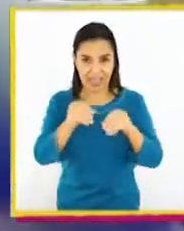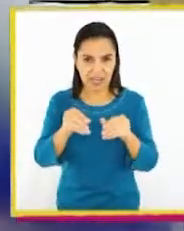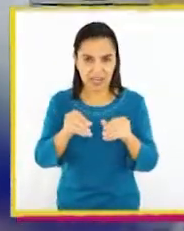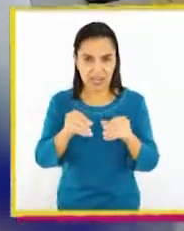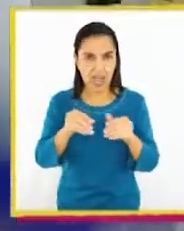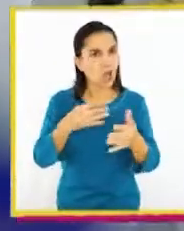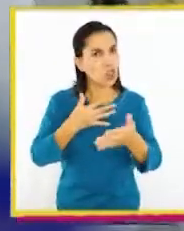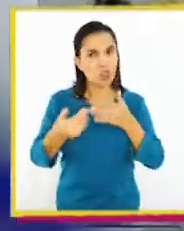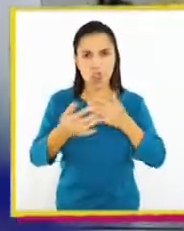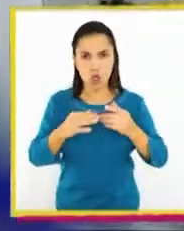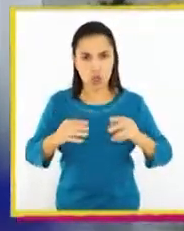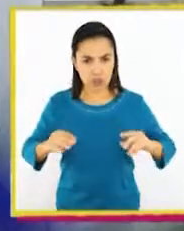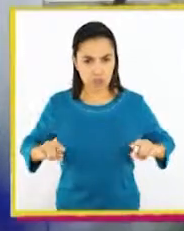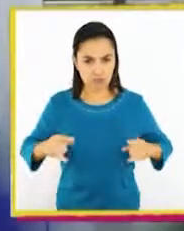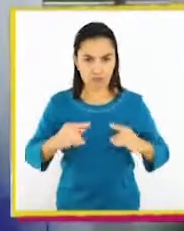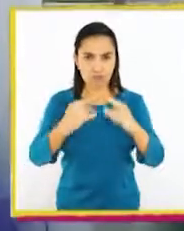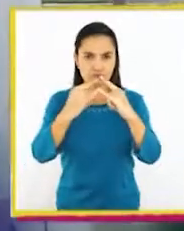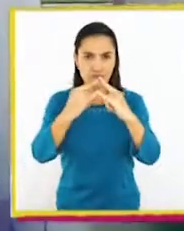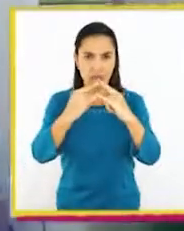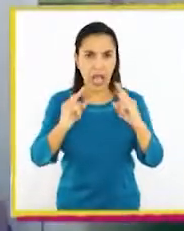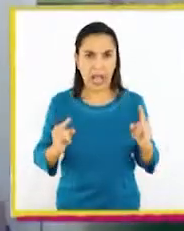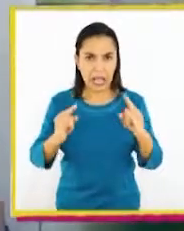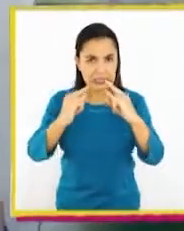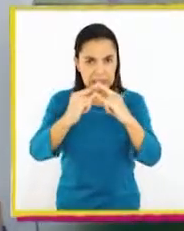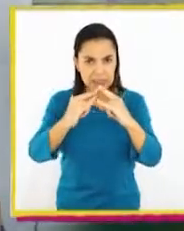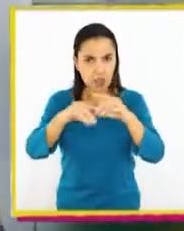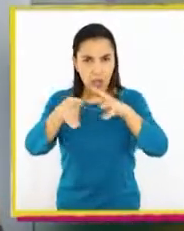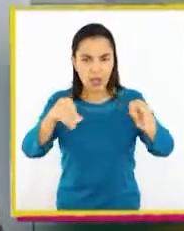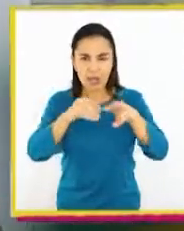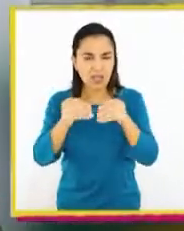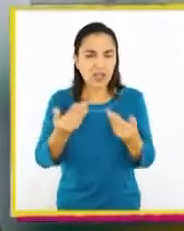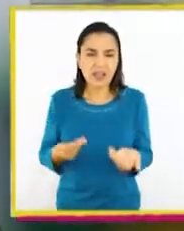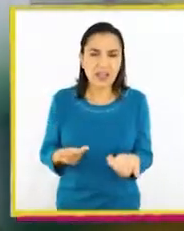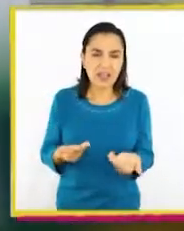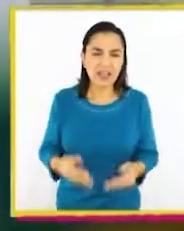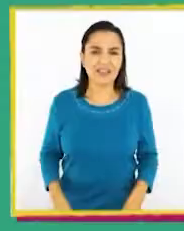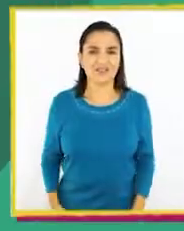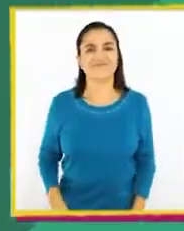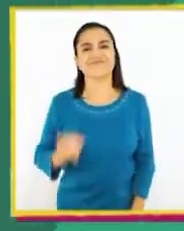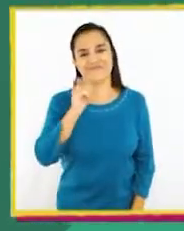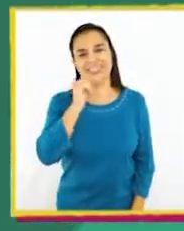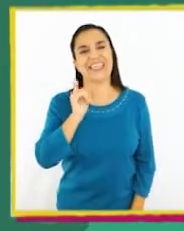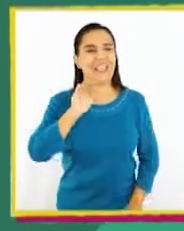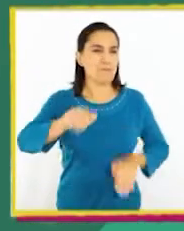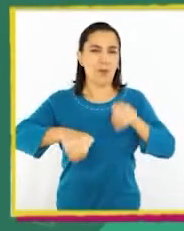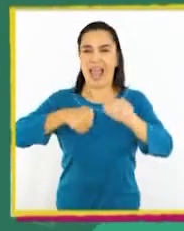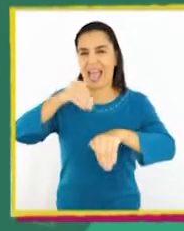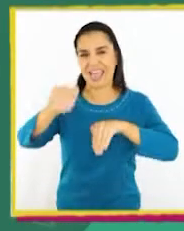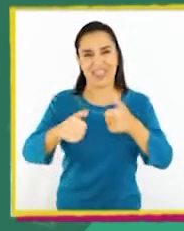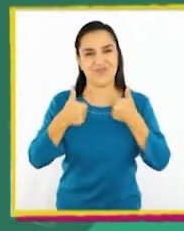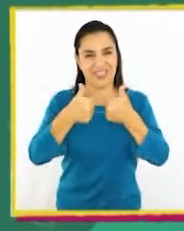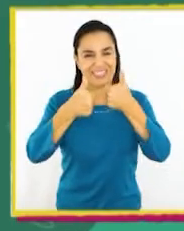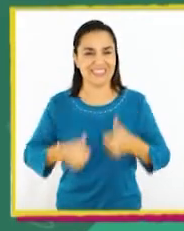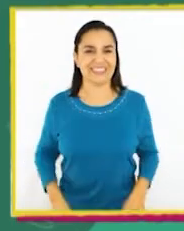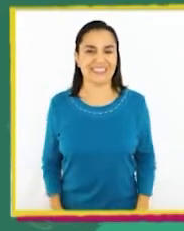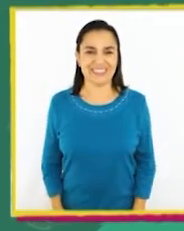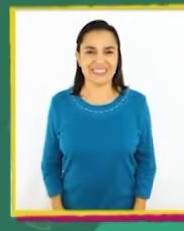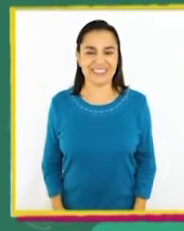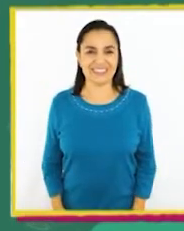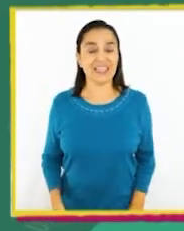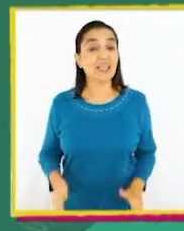¿Y dónde se hacen los castillos de arena comúnmente? En la playa. En Muy bien.